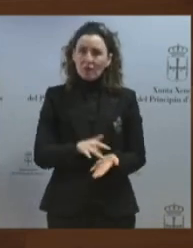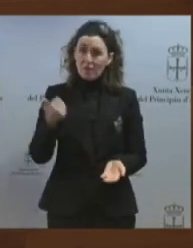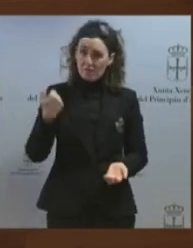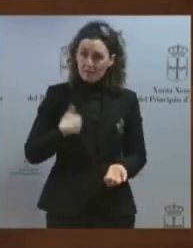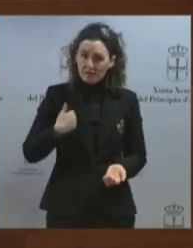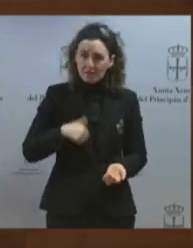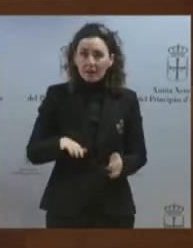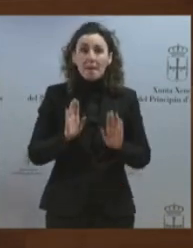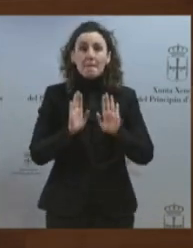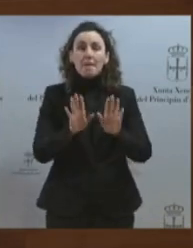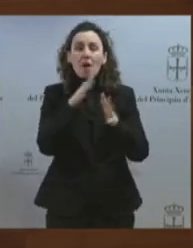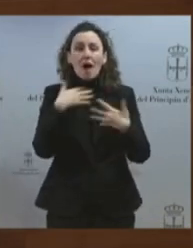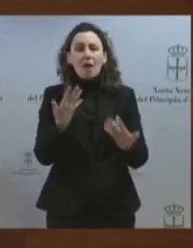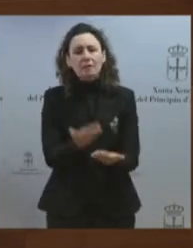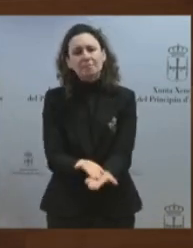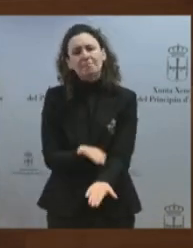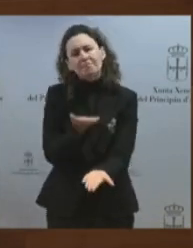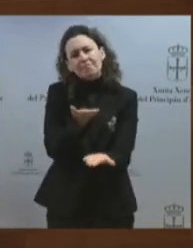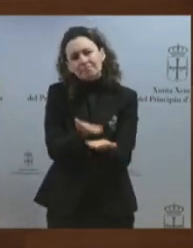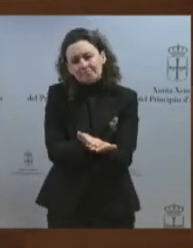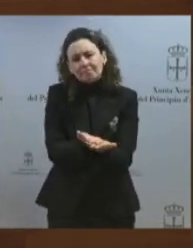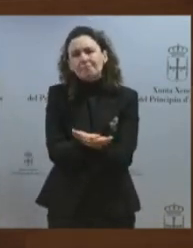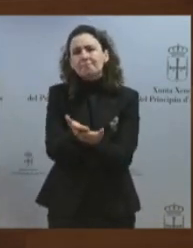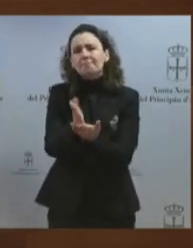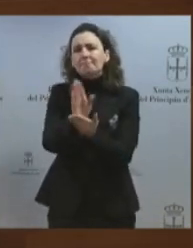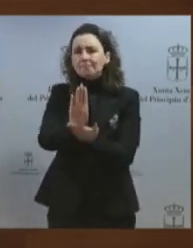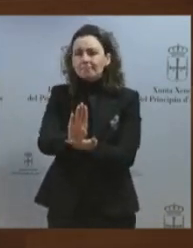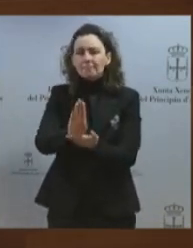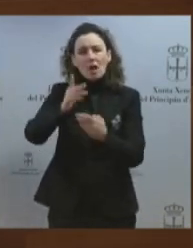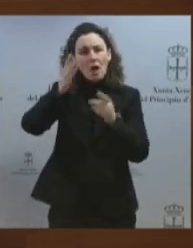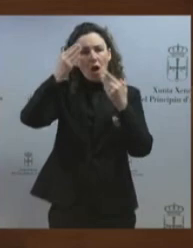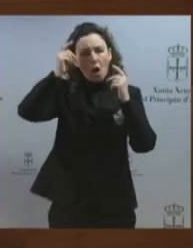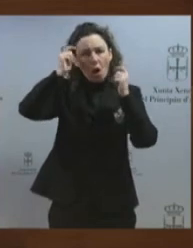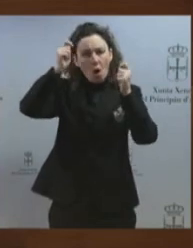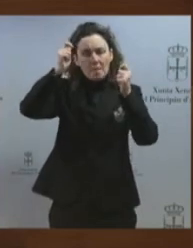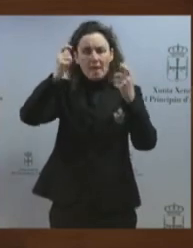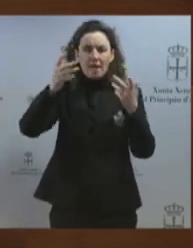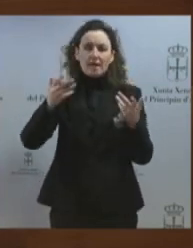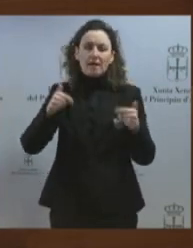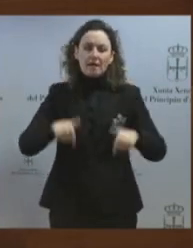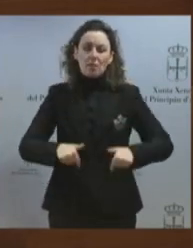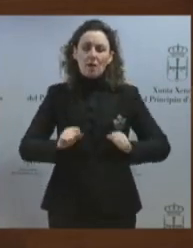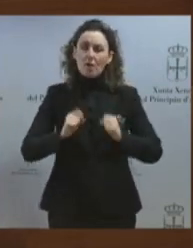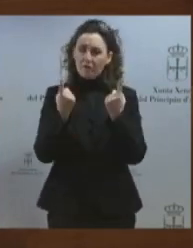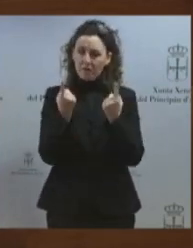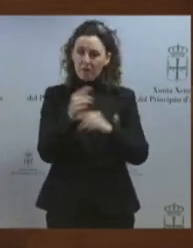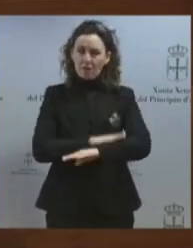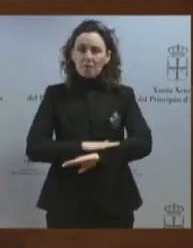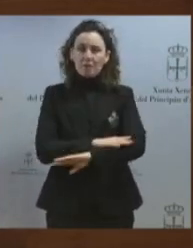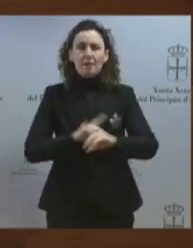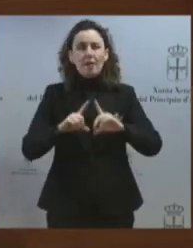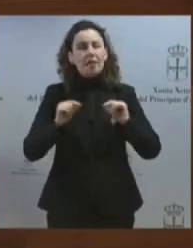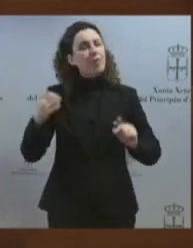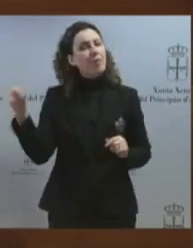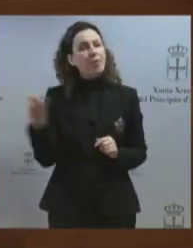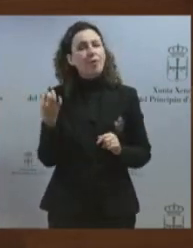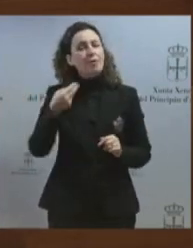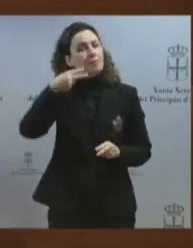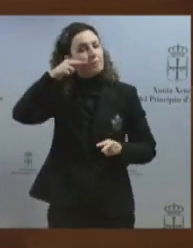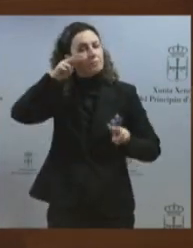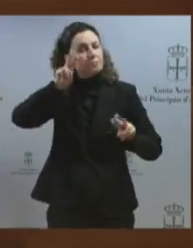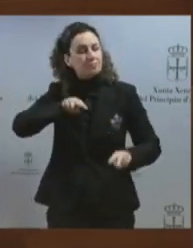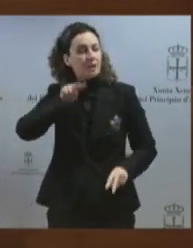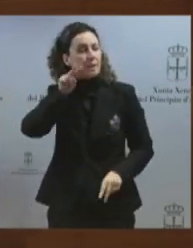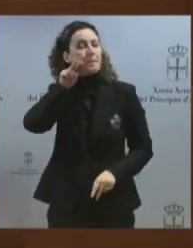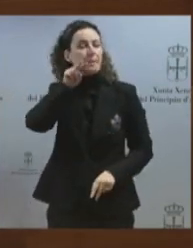esta moción, un homenaje oficial por parte del Gobierno de Asturias de reconocimiento y reparación, aunque no sea